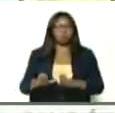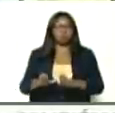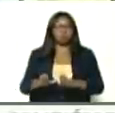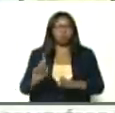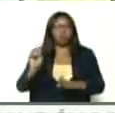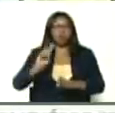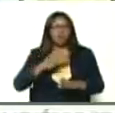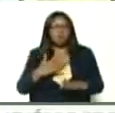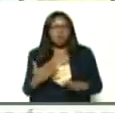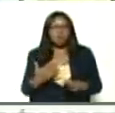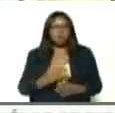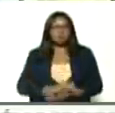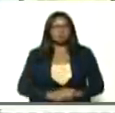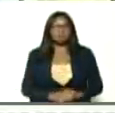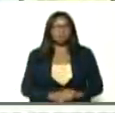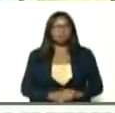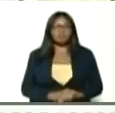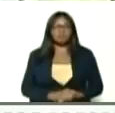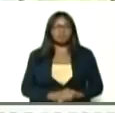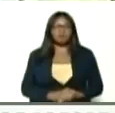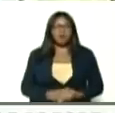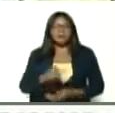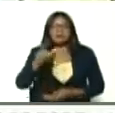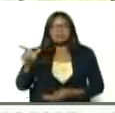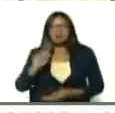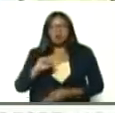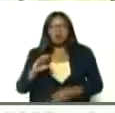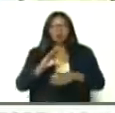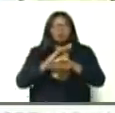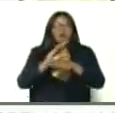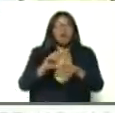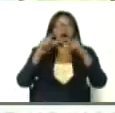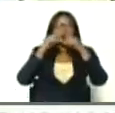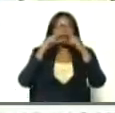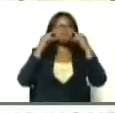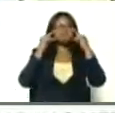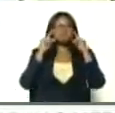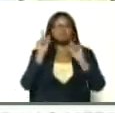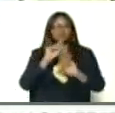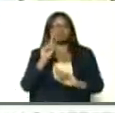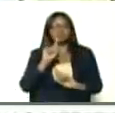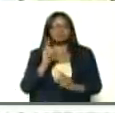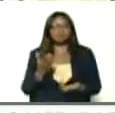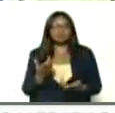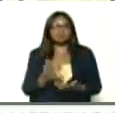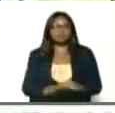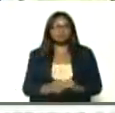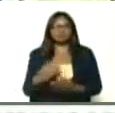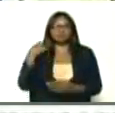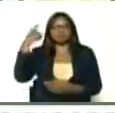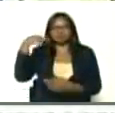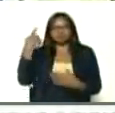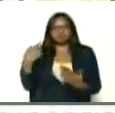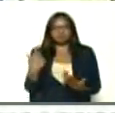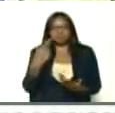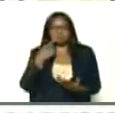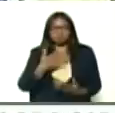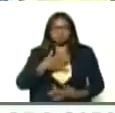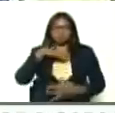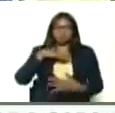cuarentena, para que la gente, se proteja, con tapabocas, bueno, una locura, de verdad, algo,